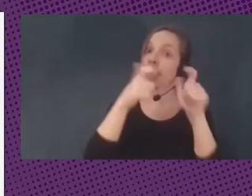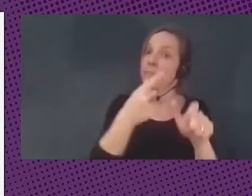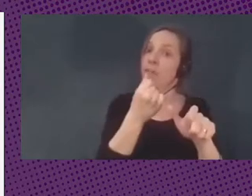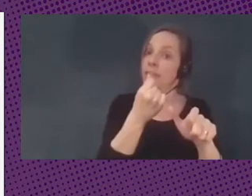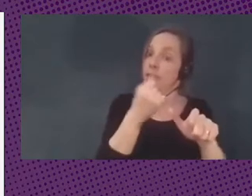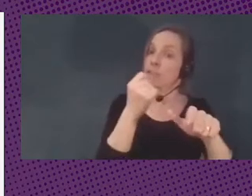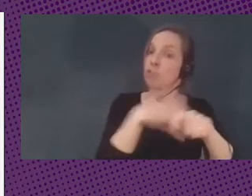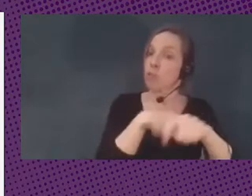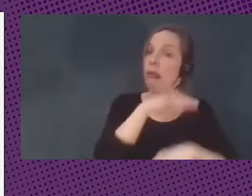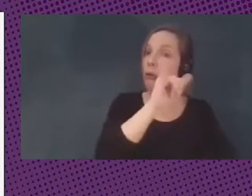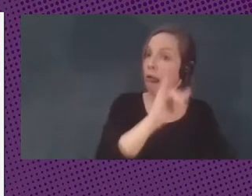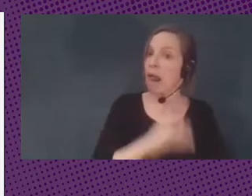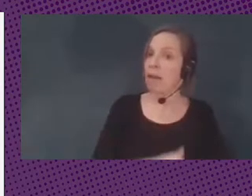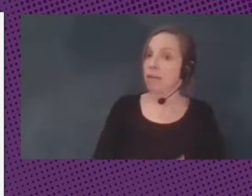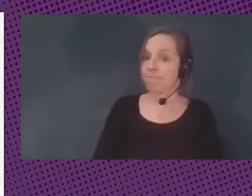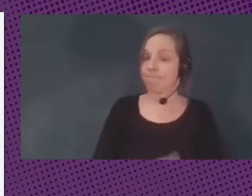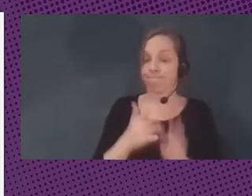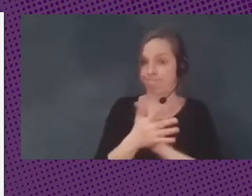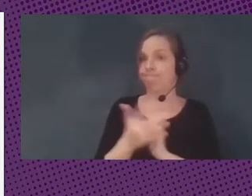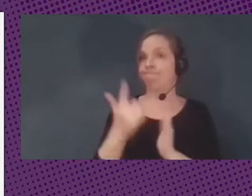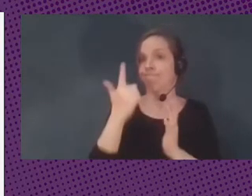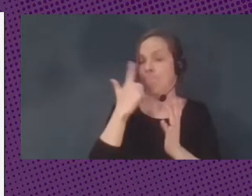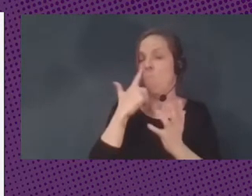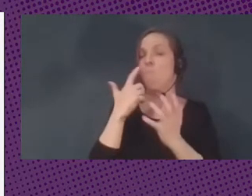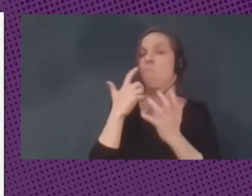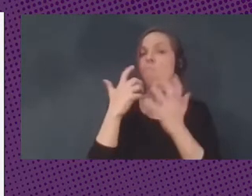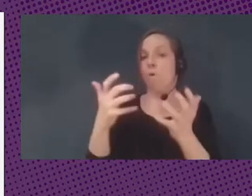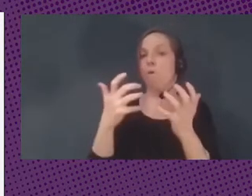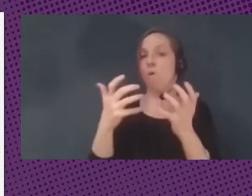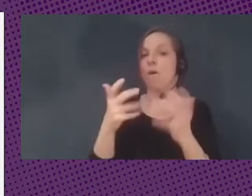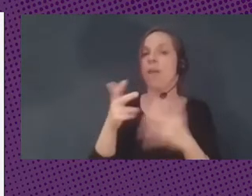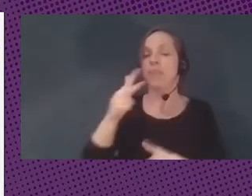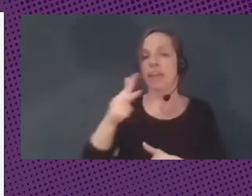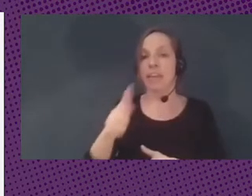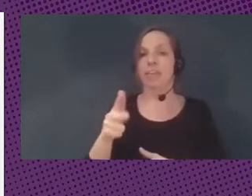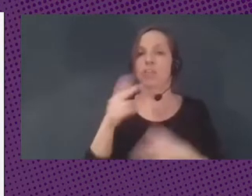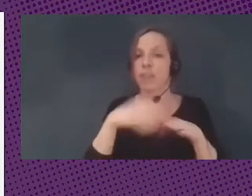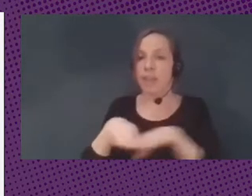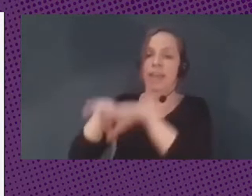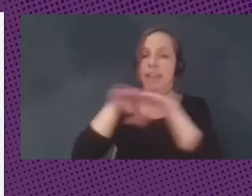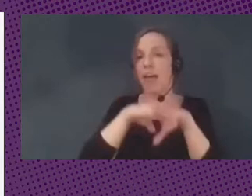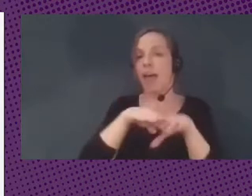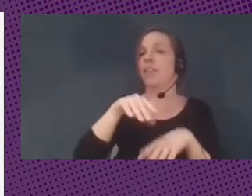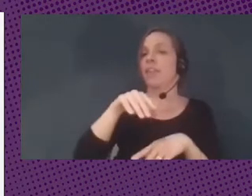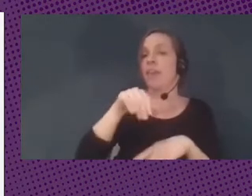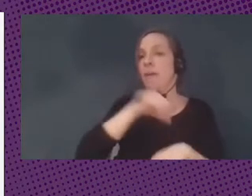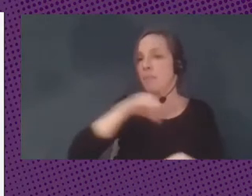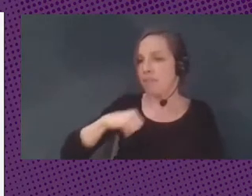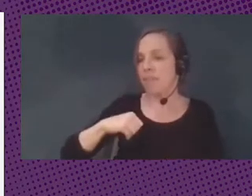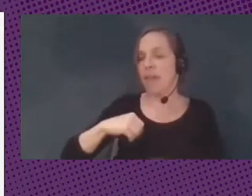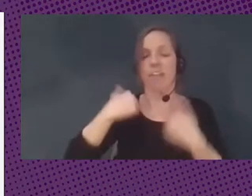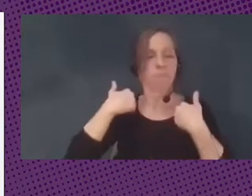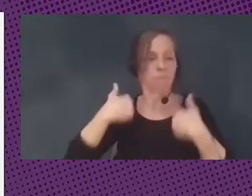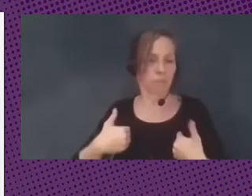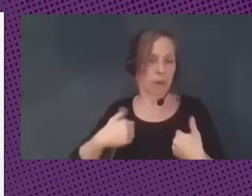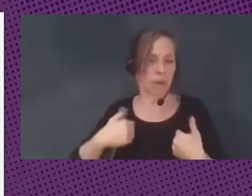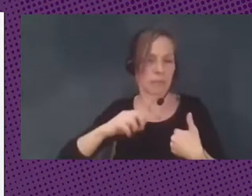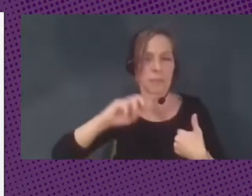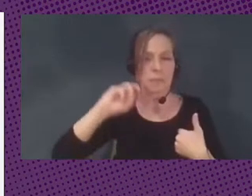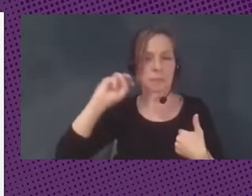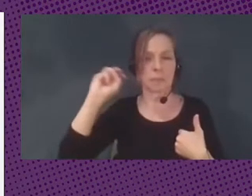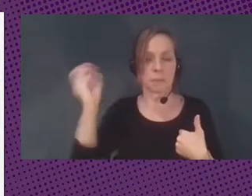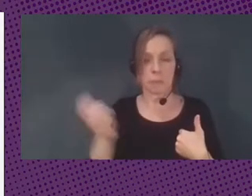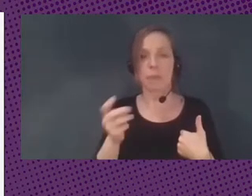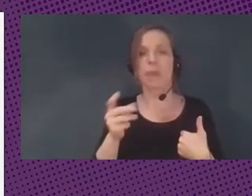Es decir, aquí hay una clara violación a los derechos de intimidad, privacidad, etcétera, personales, que incluso entraría en contradicción con la